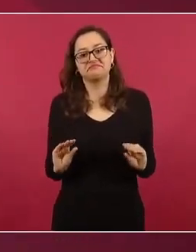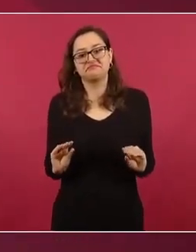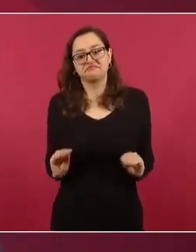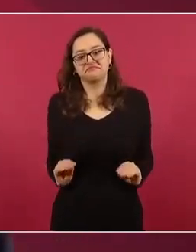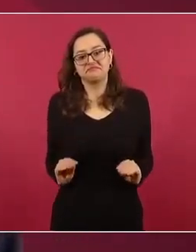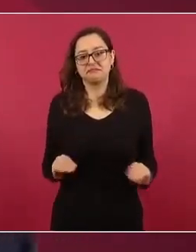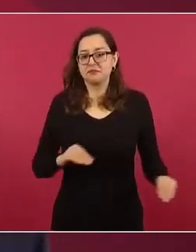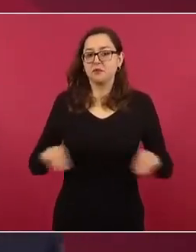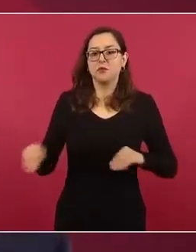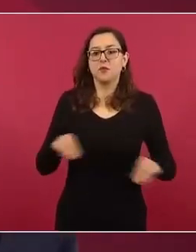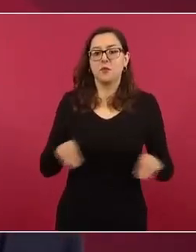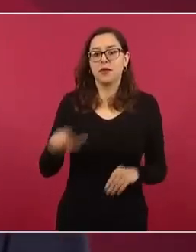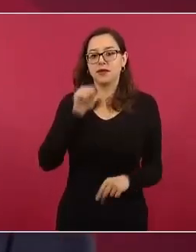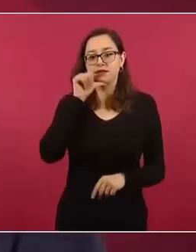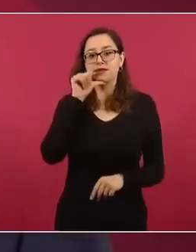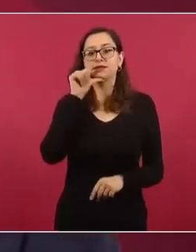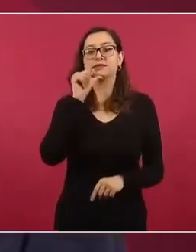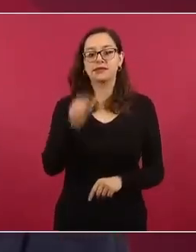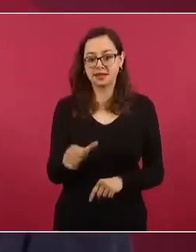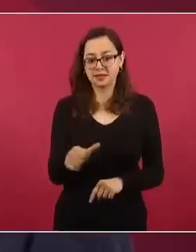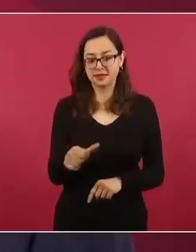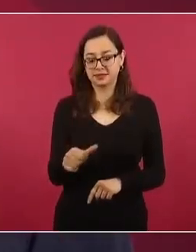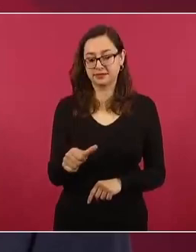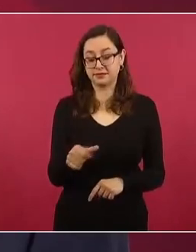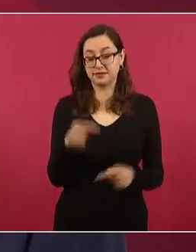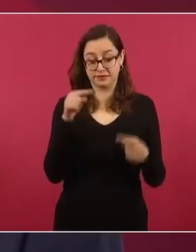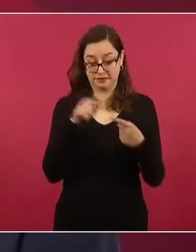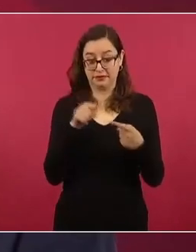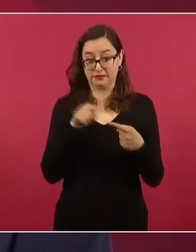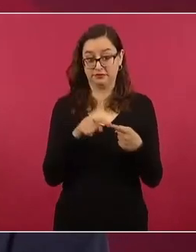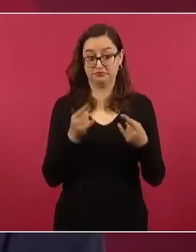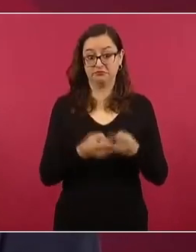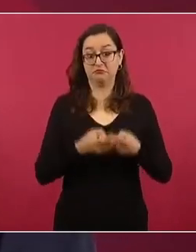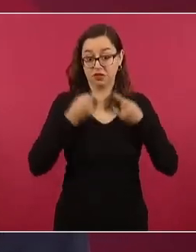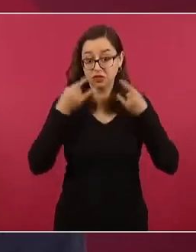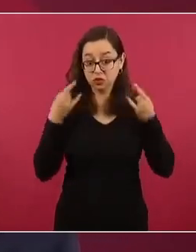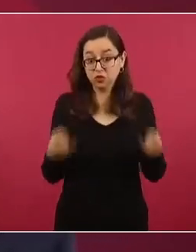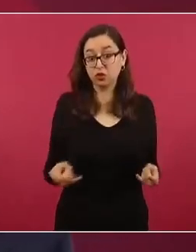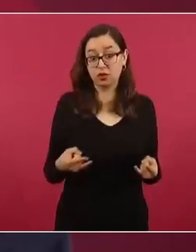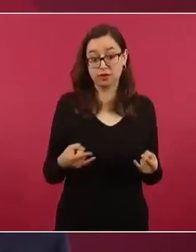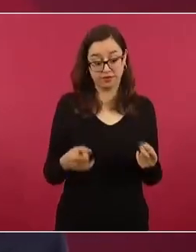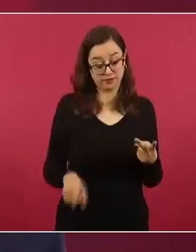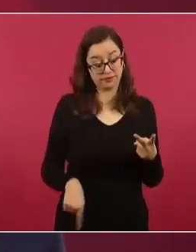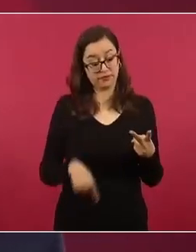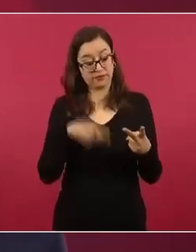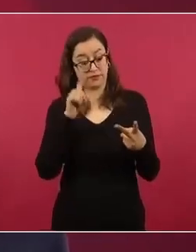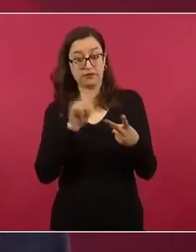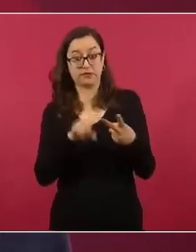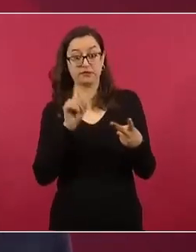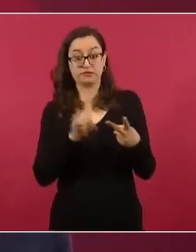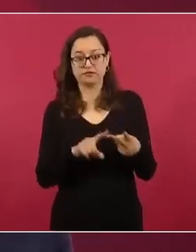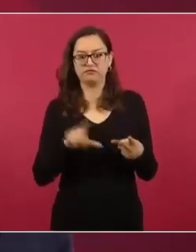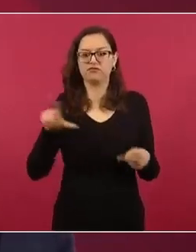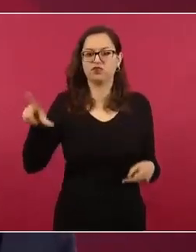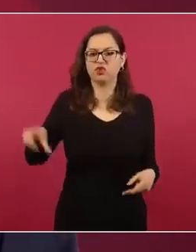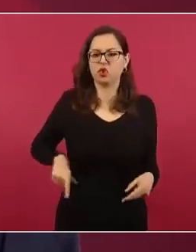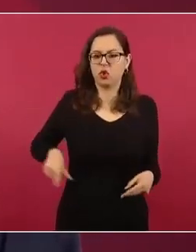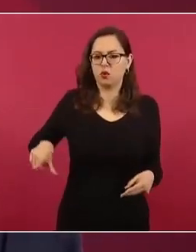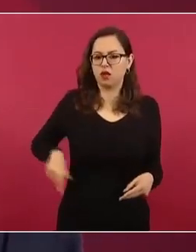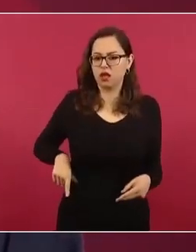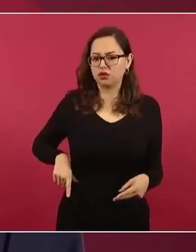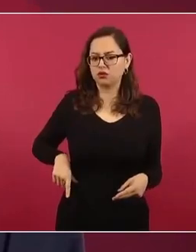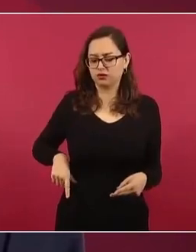elemento del que hemos hecho el análisis tiene que ver con la verdad histórica, en qué pasó